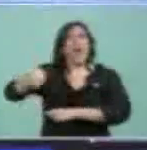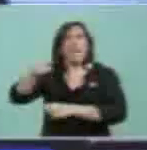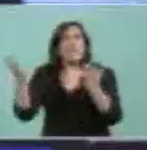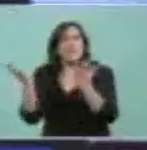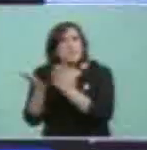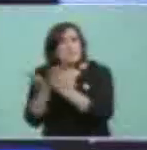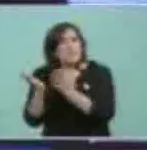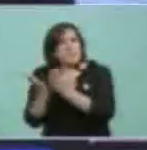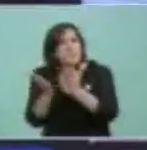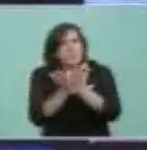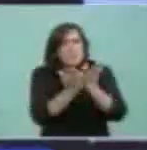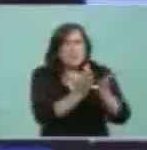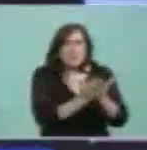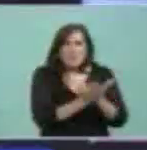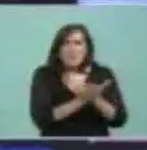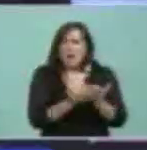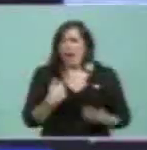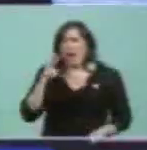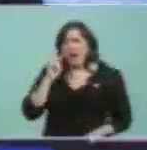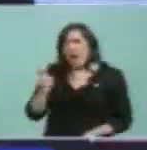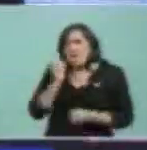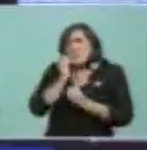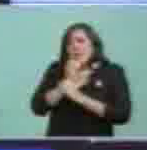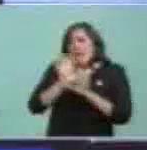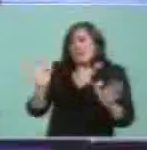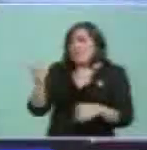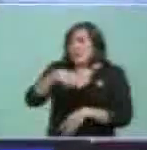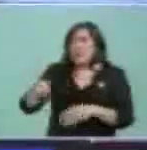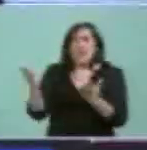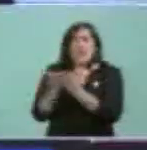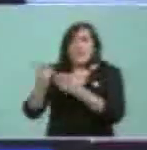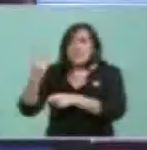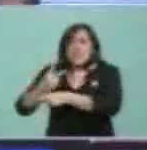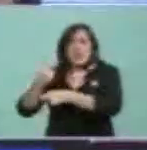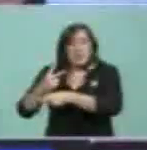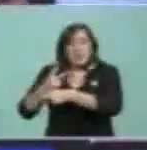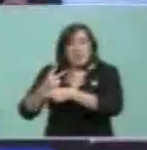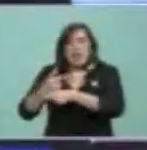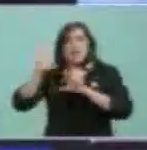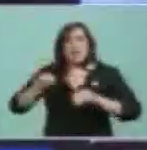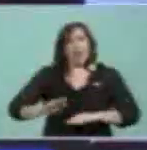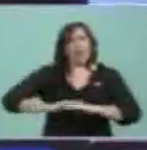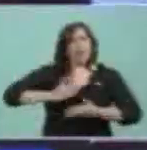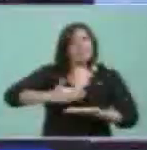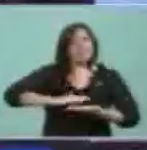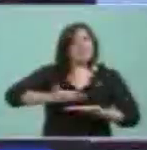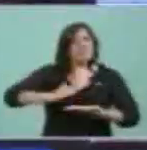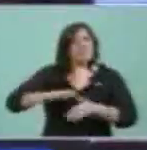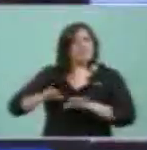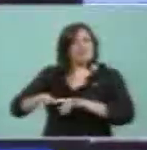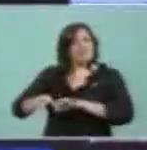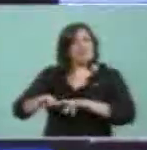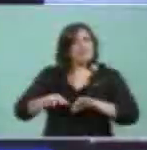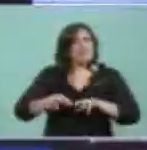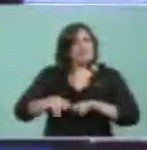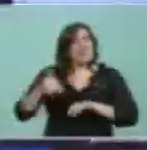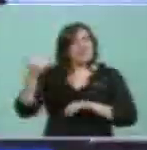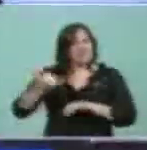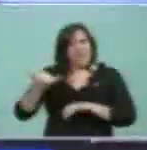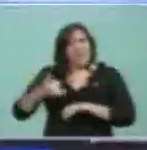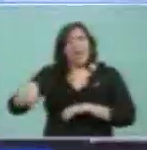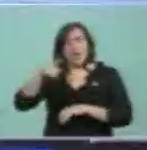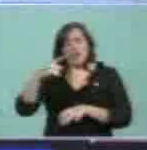estudian, qué maravilla ver a nuestros estudiantes secundarios con sus computadoras en el